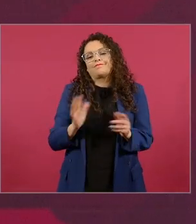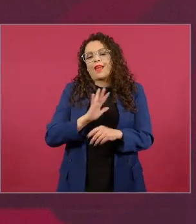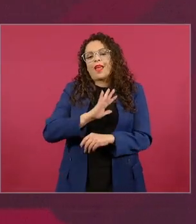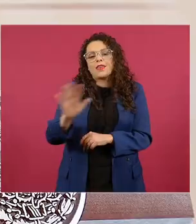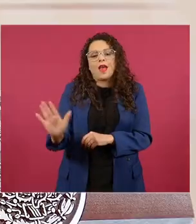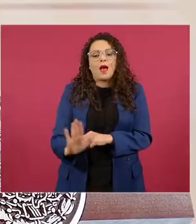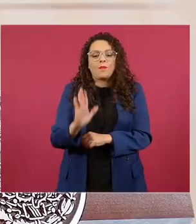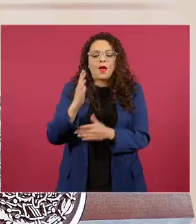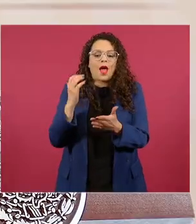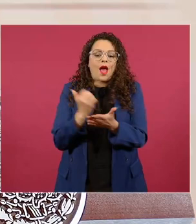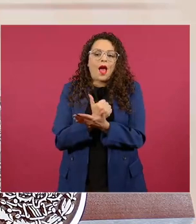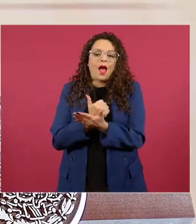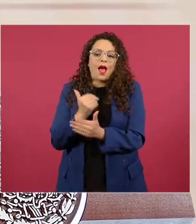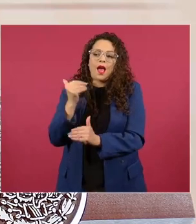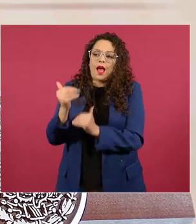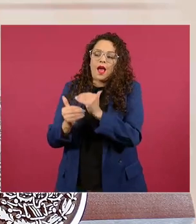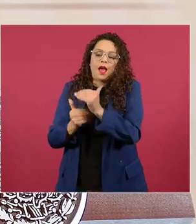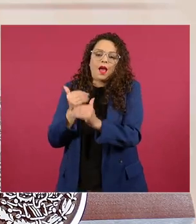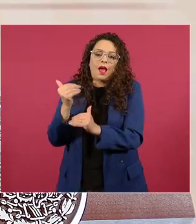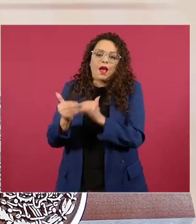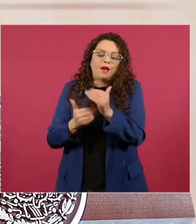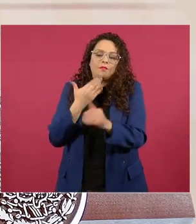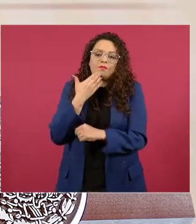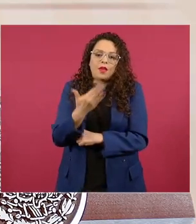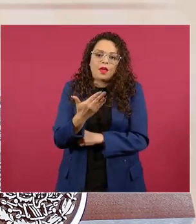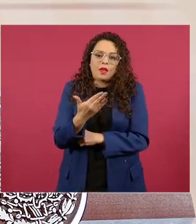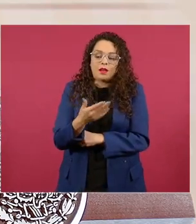el que no respeta al pueblo el que no quiere al pueblo